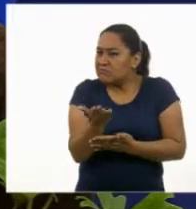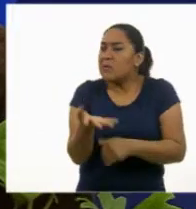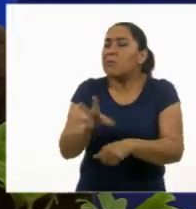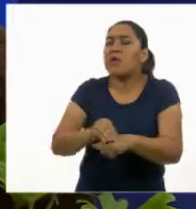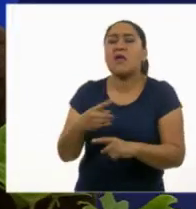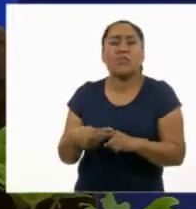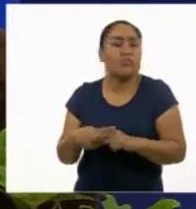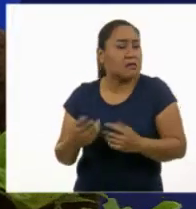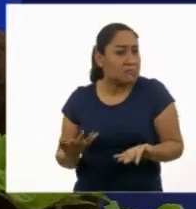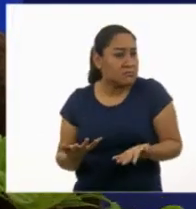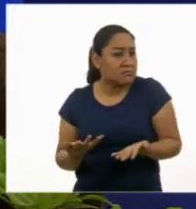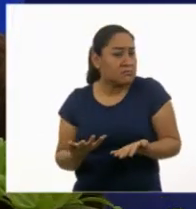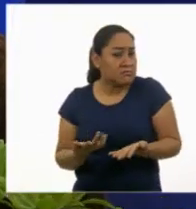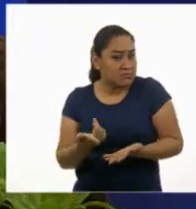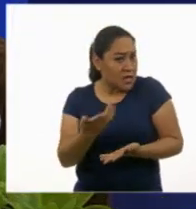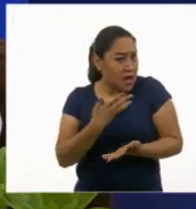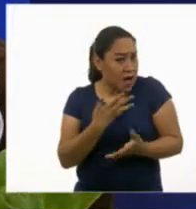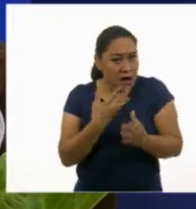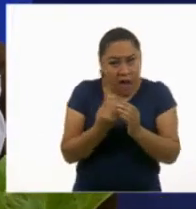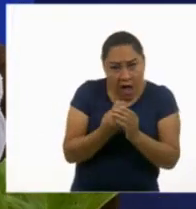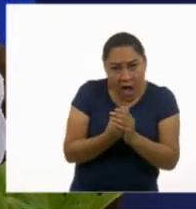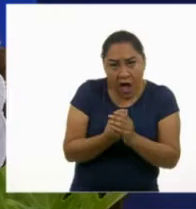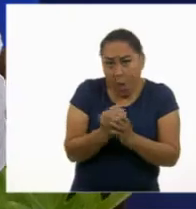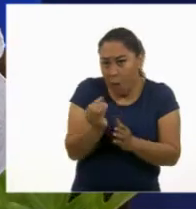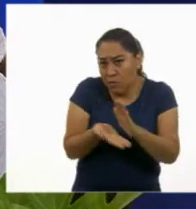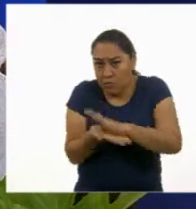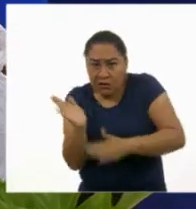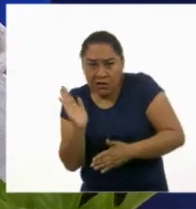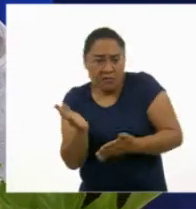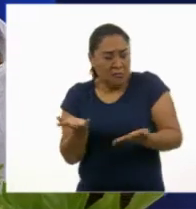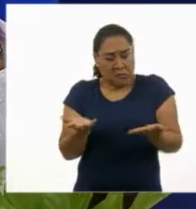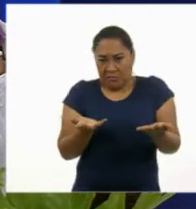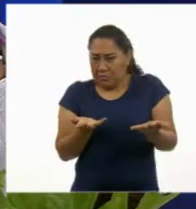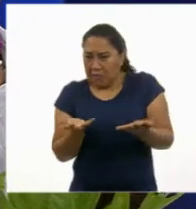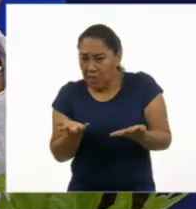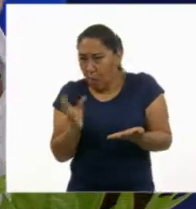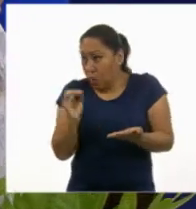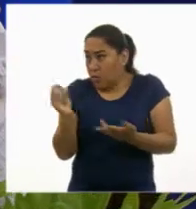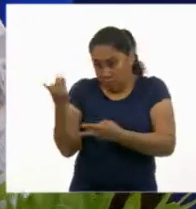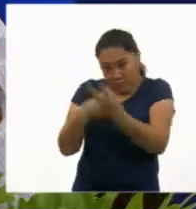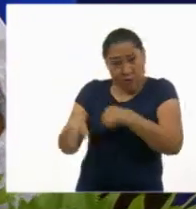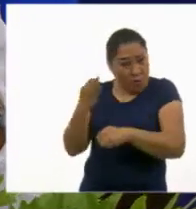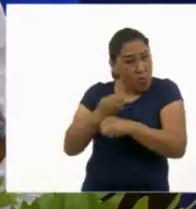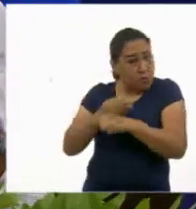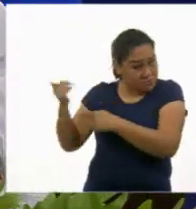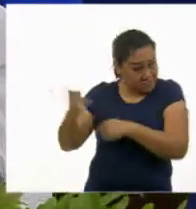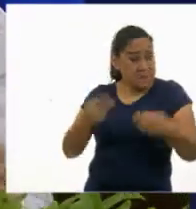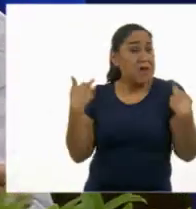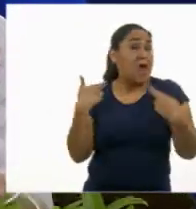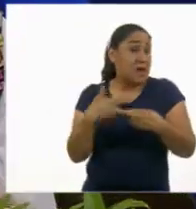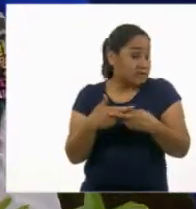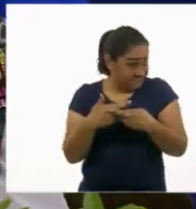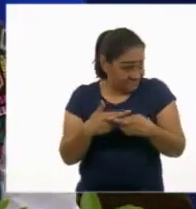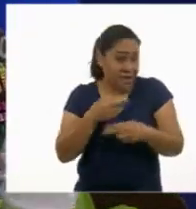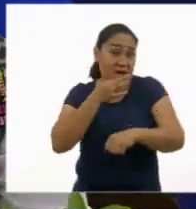¿No tienes alguna clase en la que estar? ¿No tienes que irte? Digo, seguro no tarda en llegar la maestra. Por favor, ¿no?